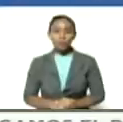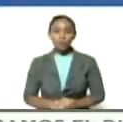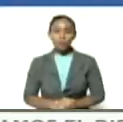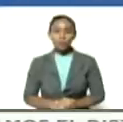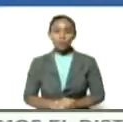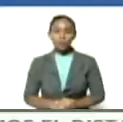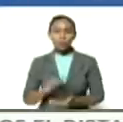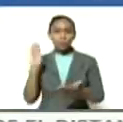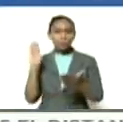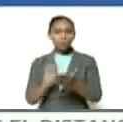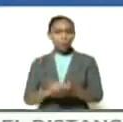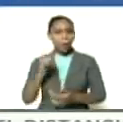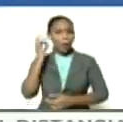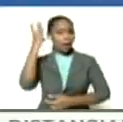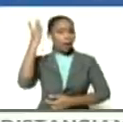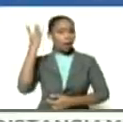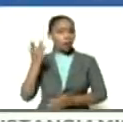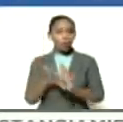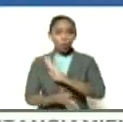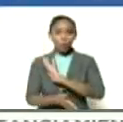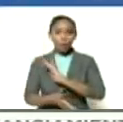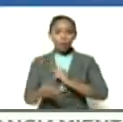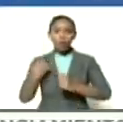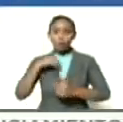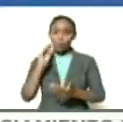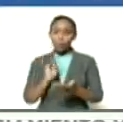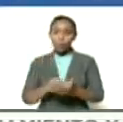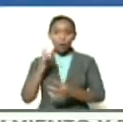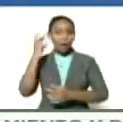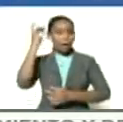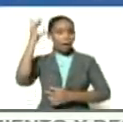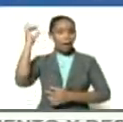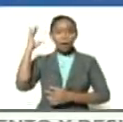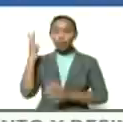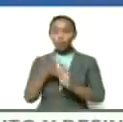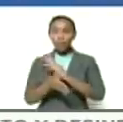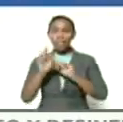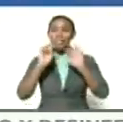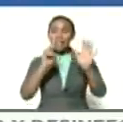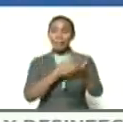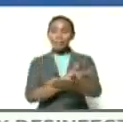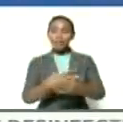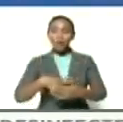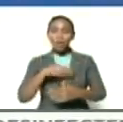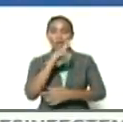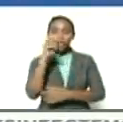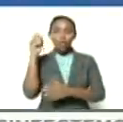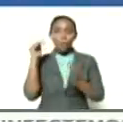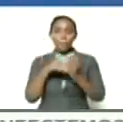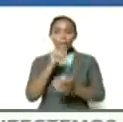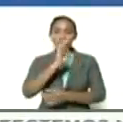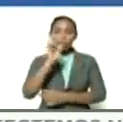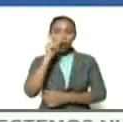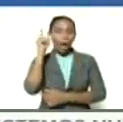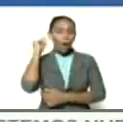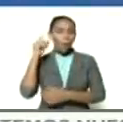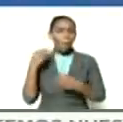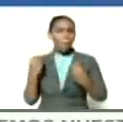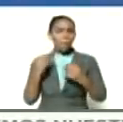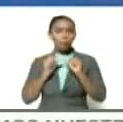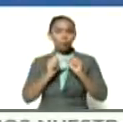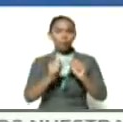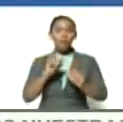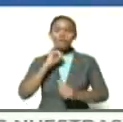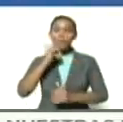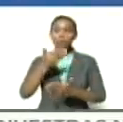pónganse creativos pongámonos creativos son 7.200.000 venezolanos para mantenerlos